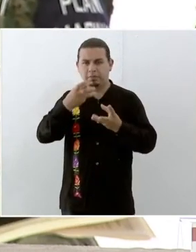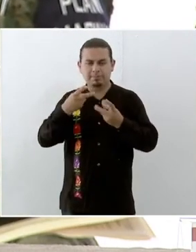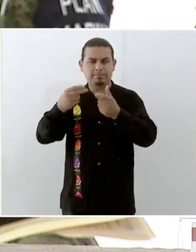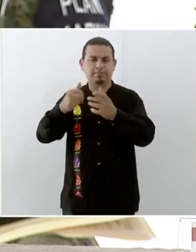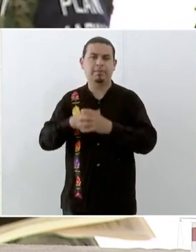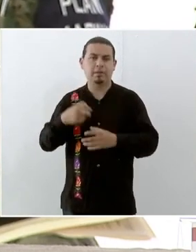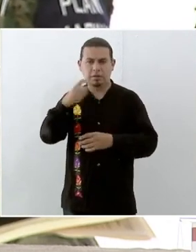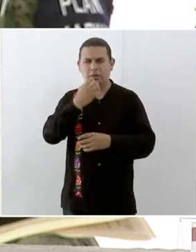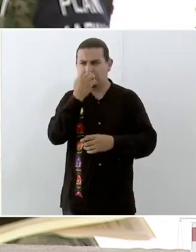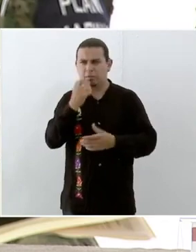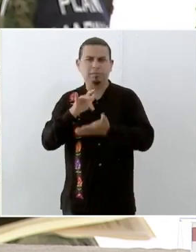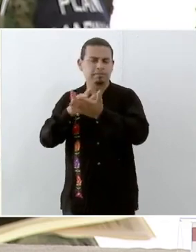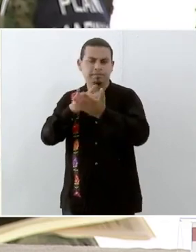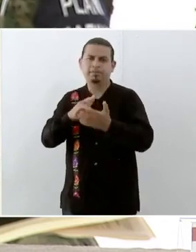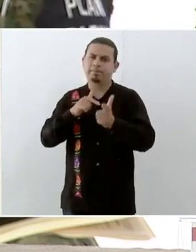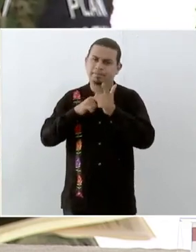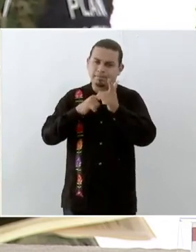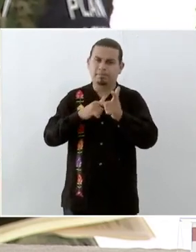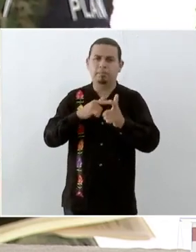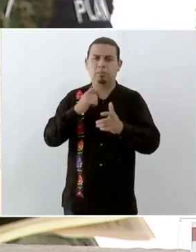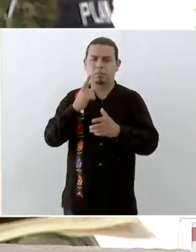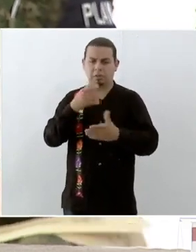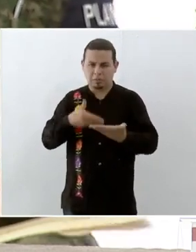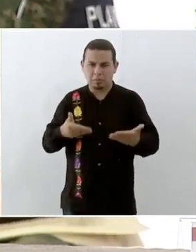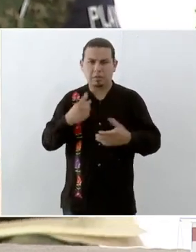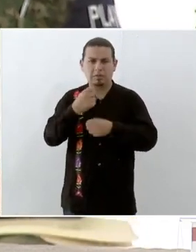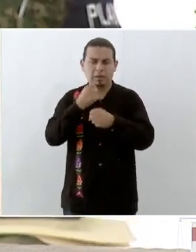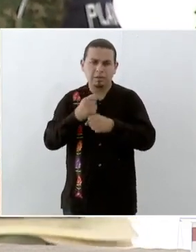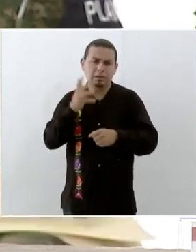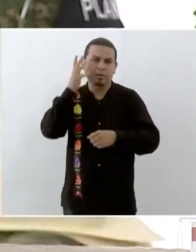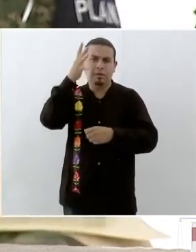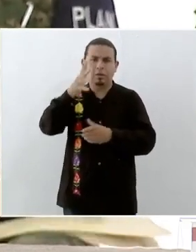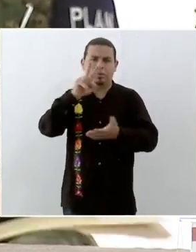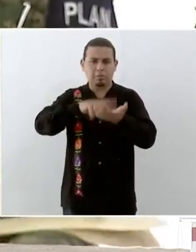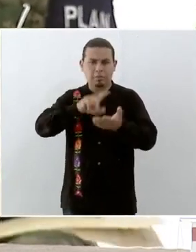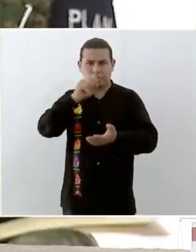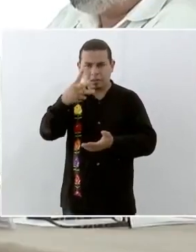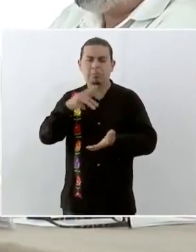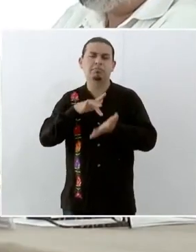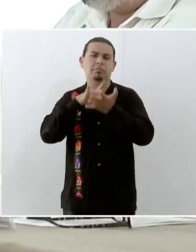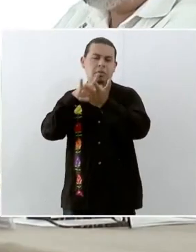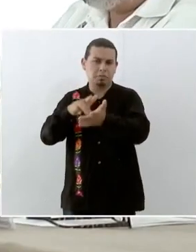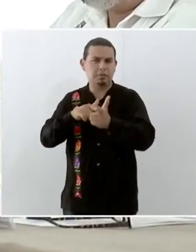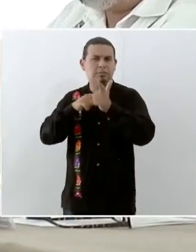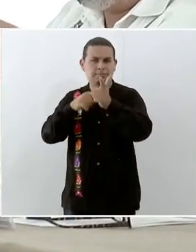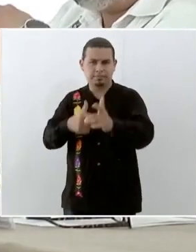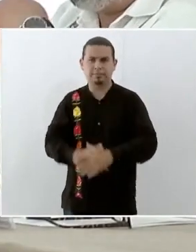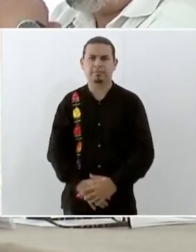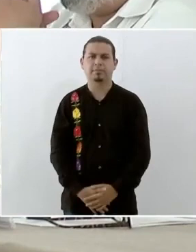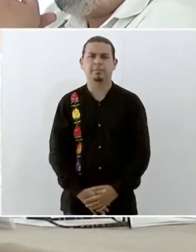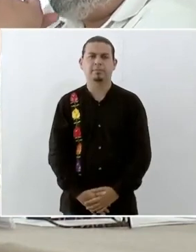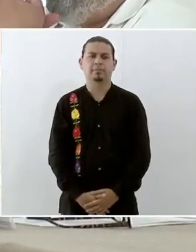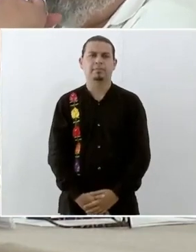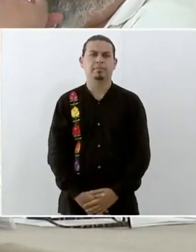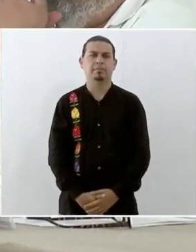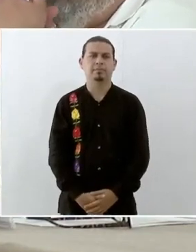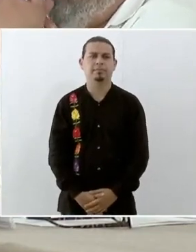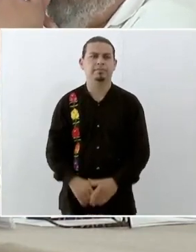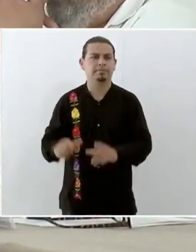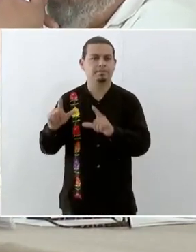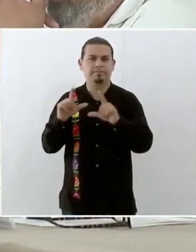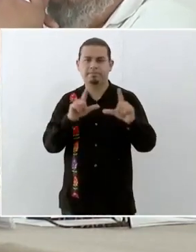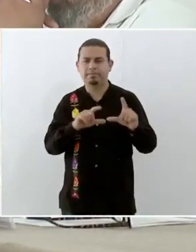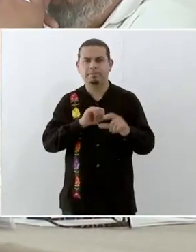y vuelven a recibir el año que entra y la totalidad de escuelas reciben el año que entra en cuanto a la reconstrucción de caminos y